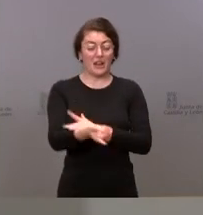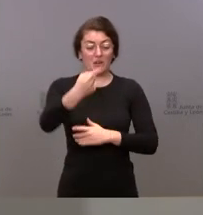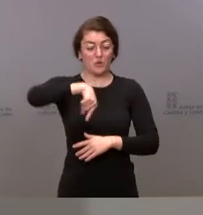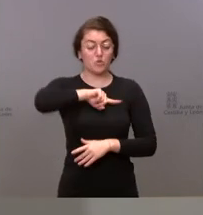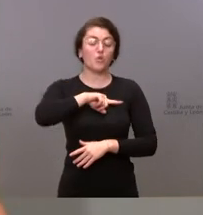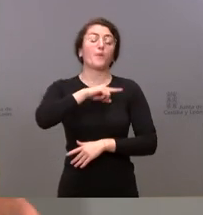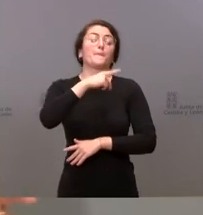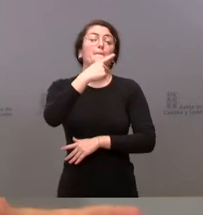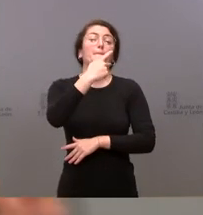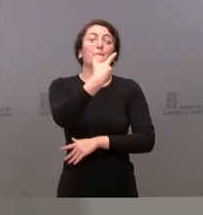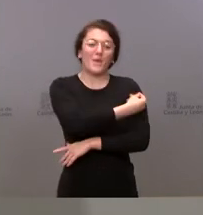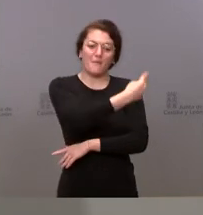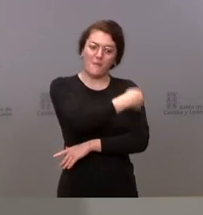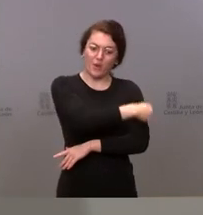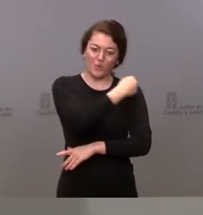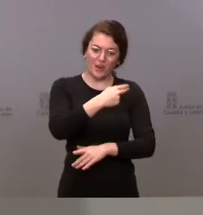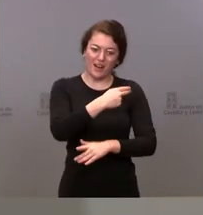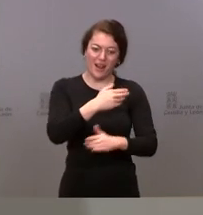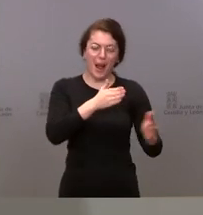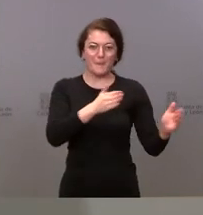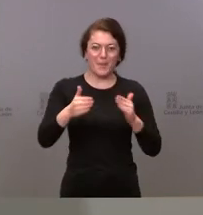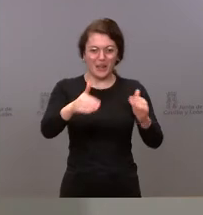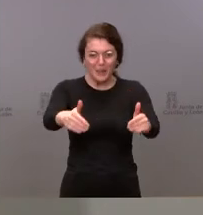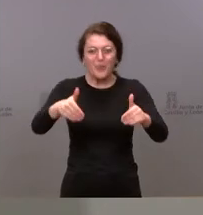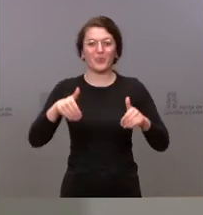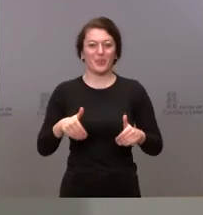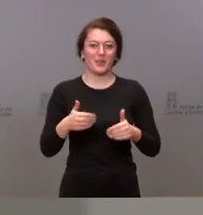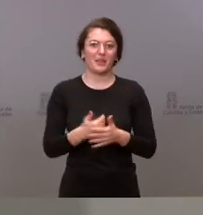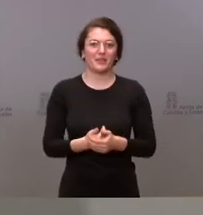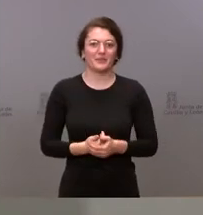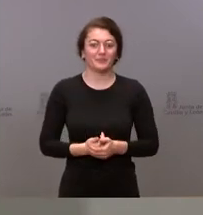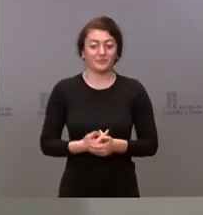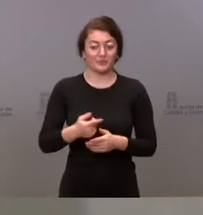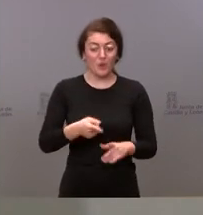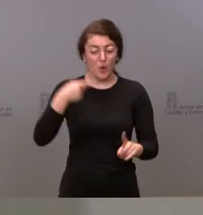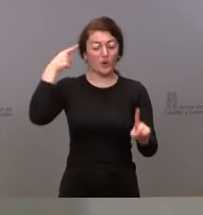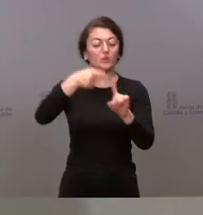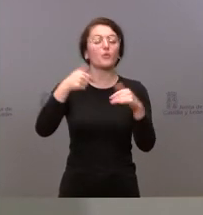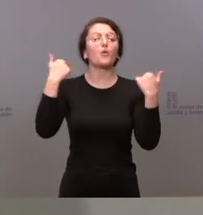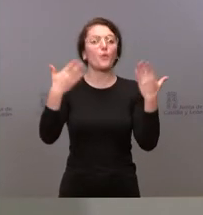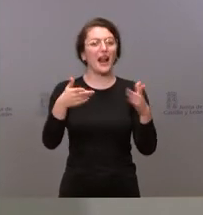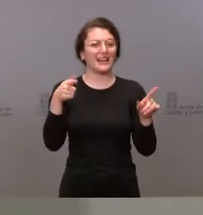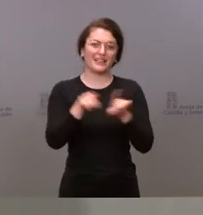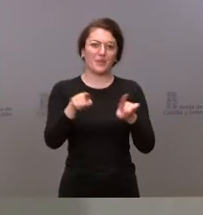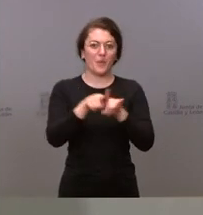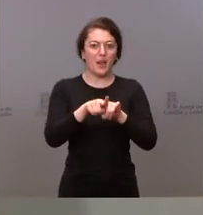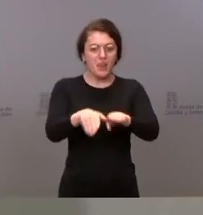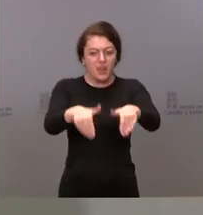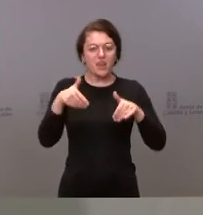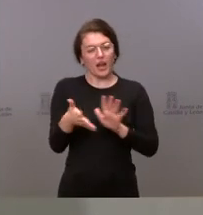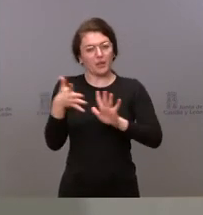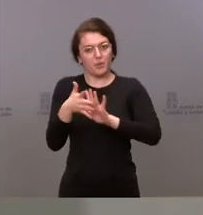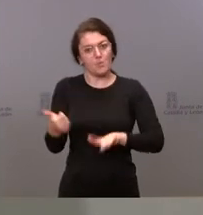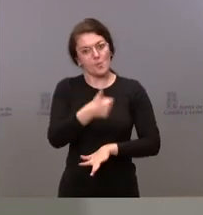dosis adelantando los plazos por encima de los objetivos nacionales nuestro objetivo también es seguir adelantando los plazos por encima de los objetivos nacionales